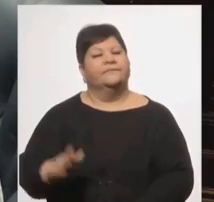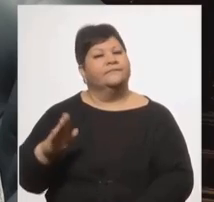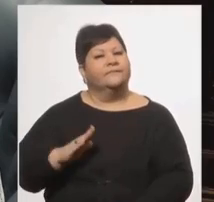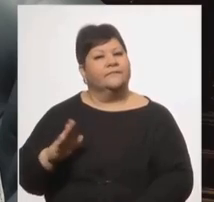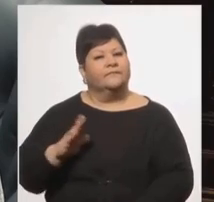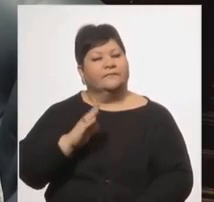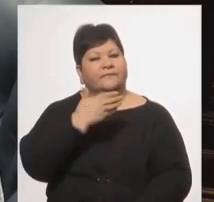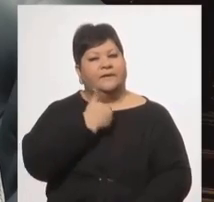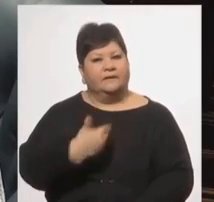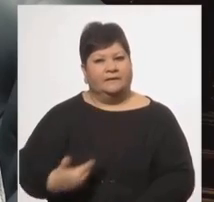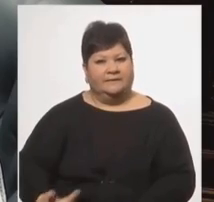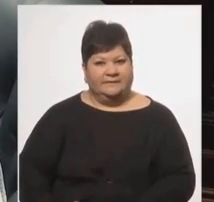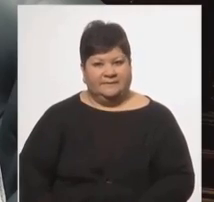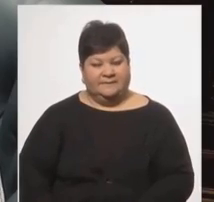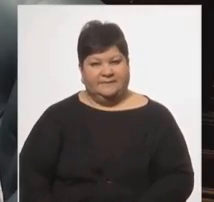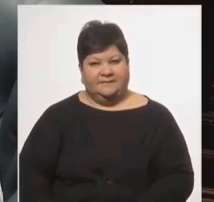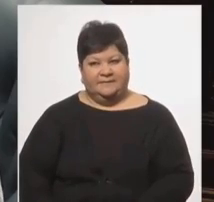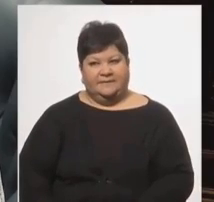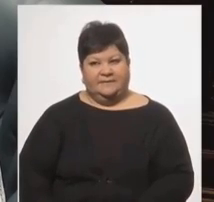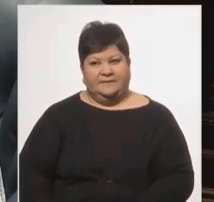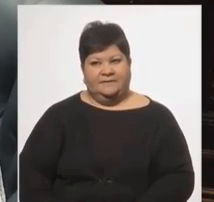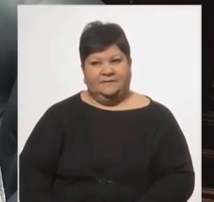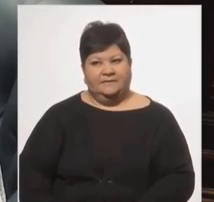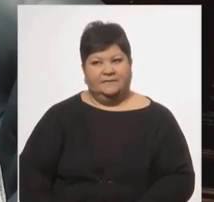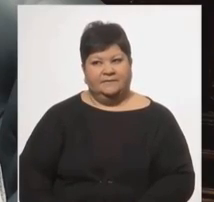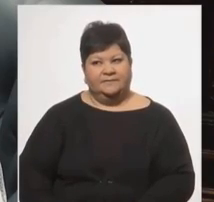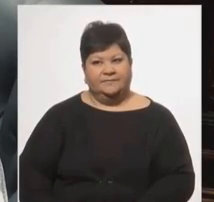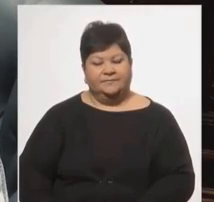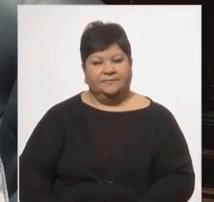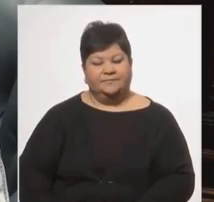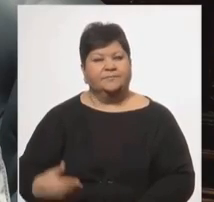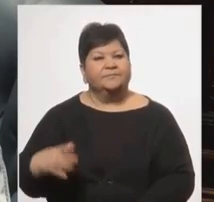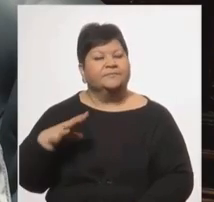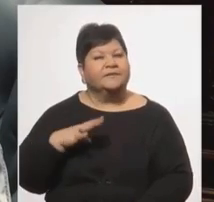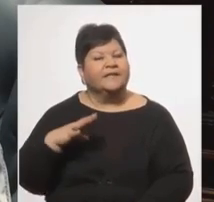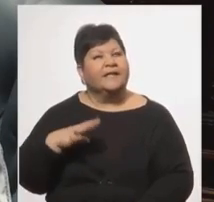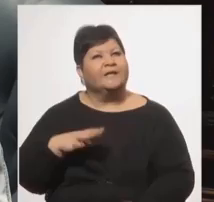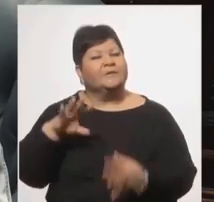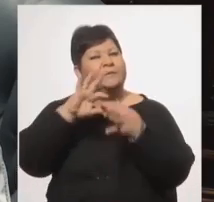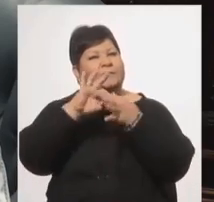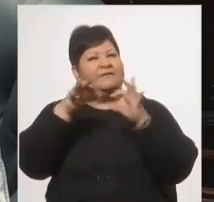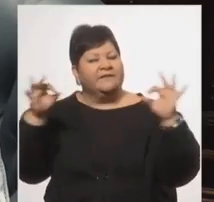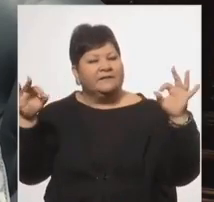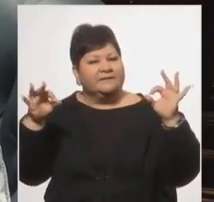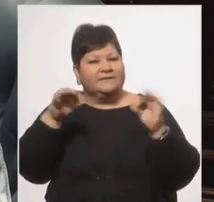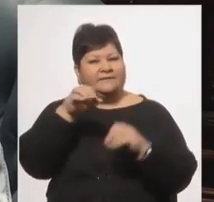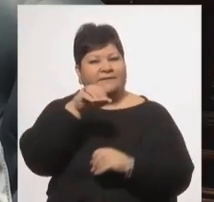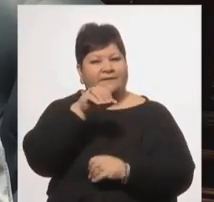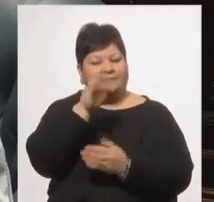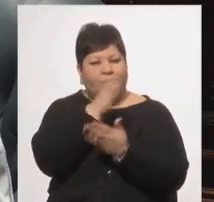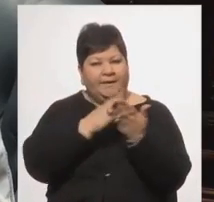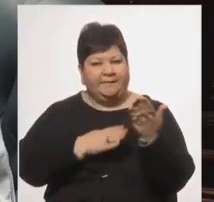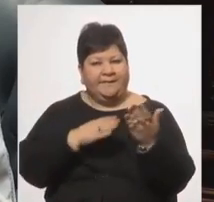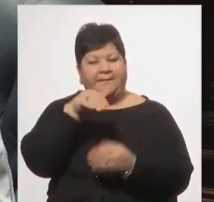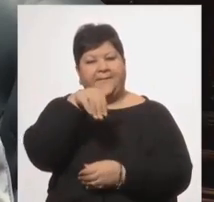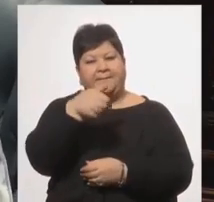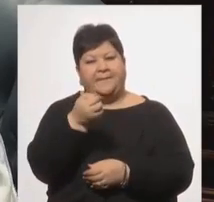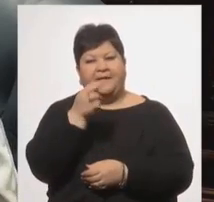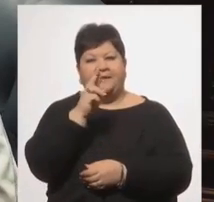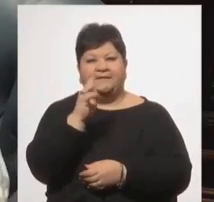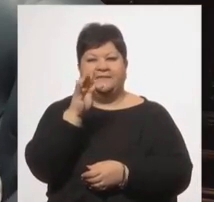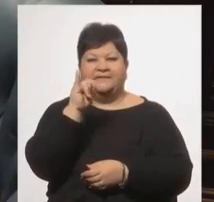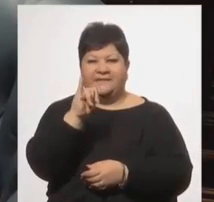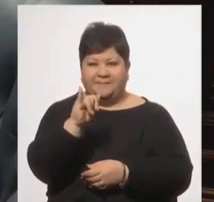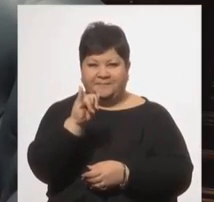Presidenta, hay una frase de Martí que dice